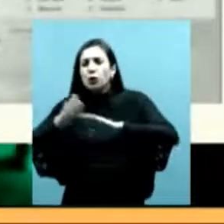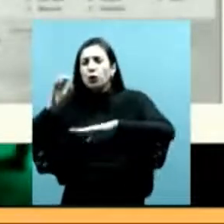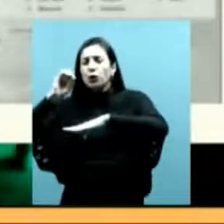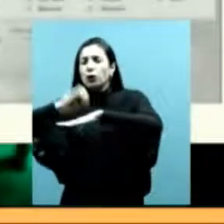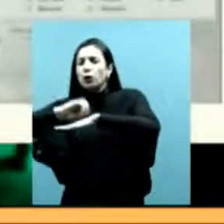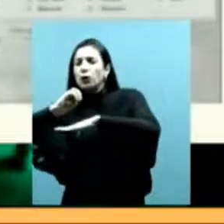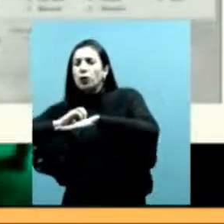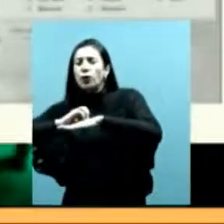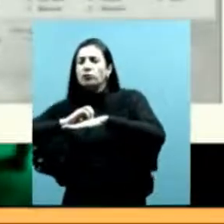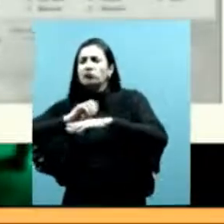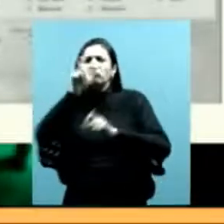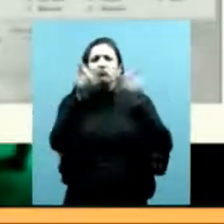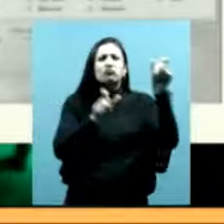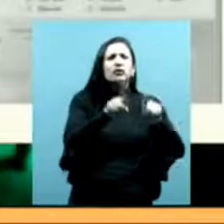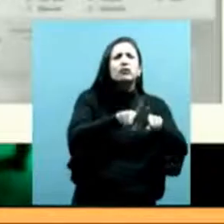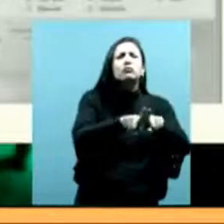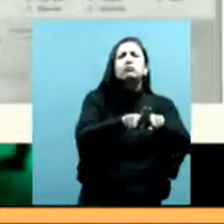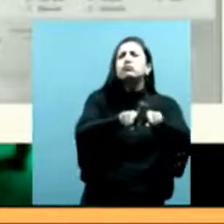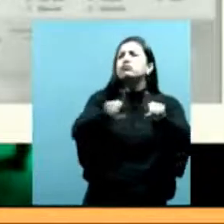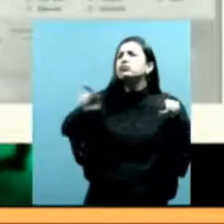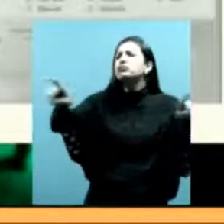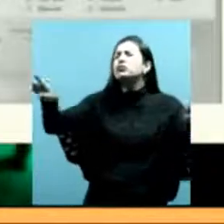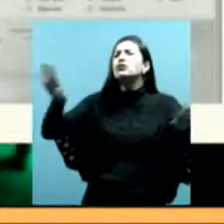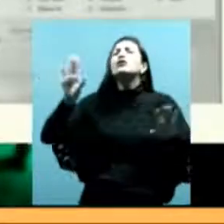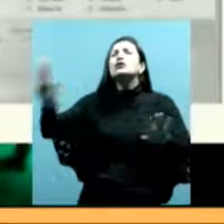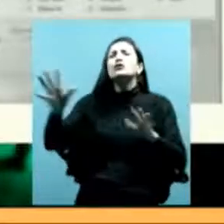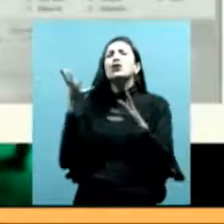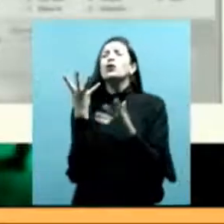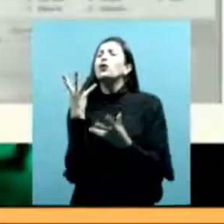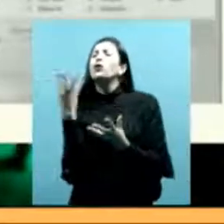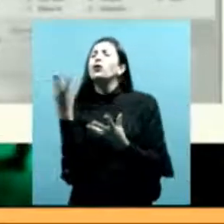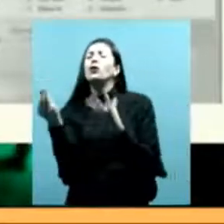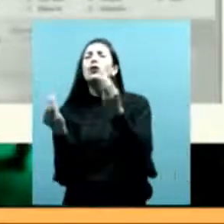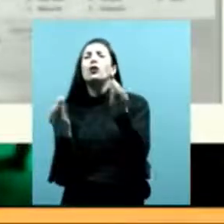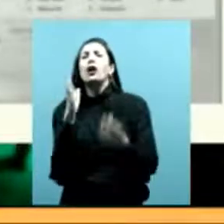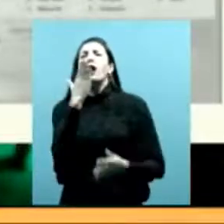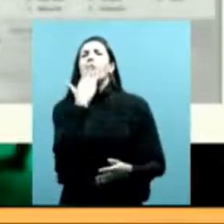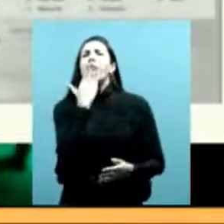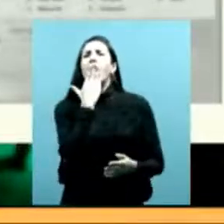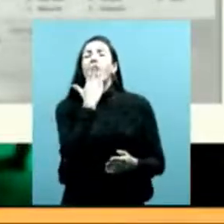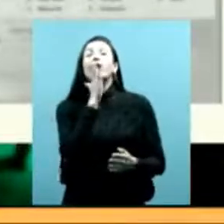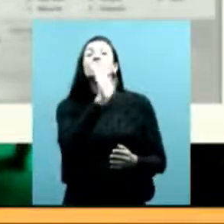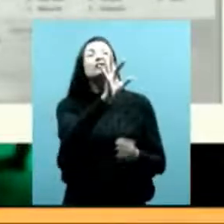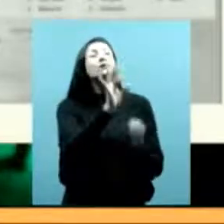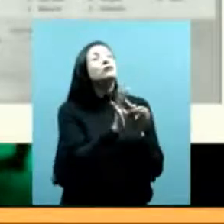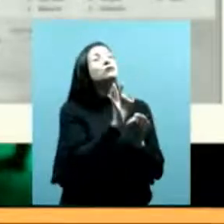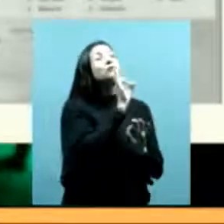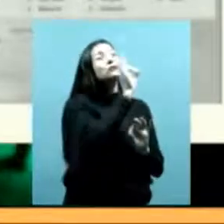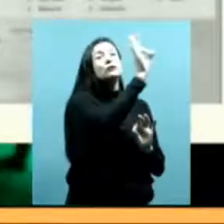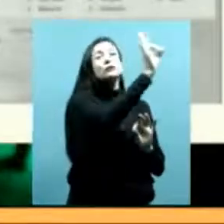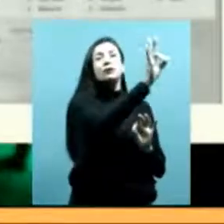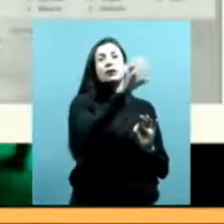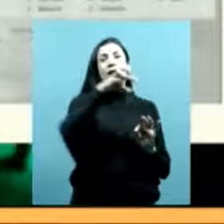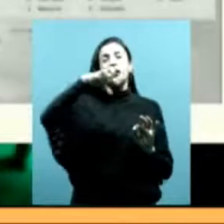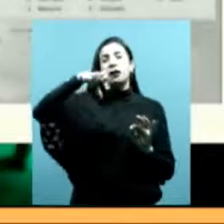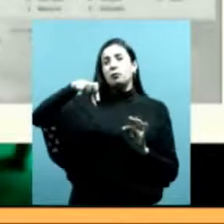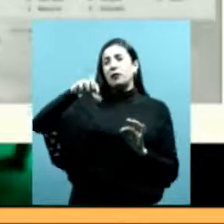personas del pueblo mapuche o mapuche tehuete. Está ubicado acá en la Patagonia argentina.